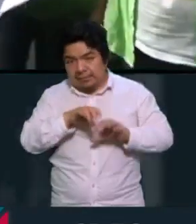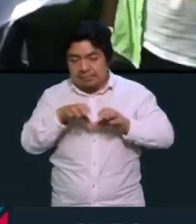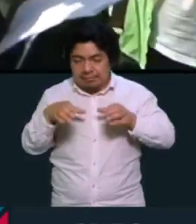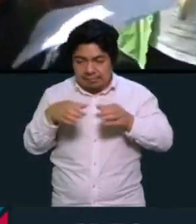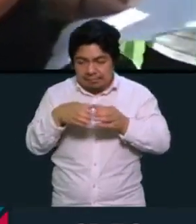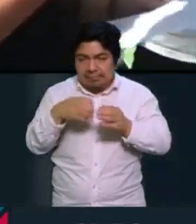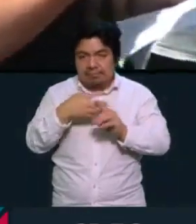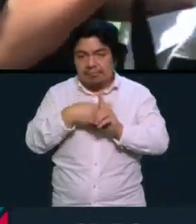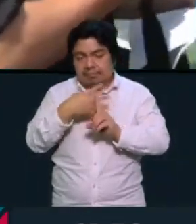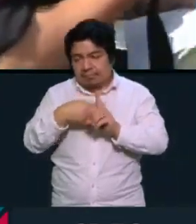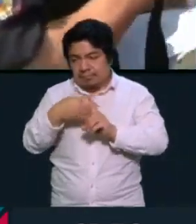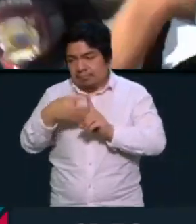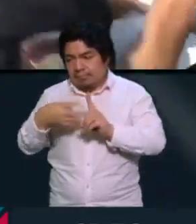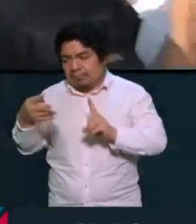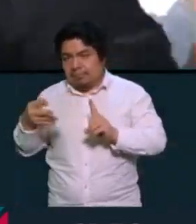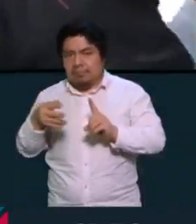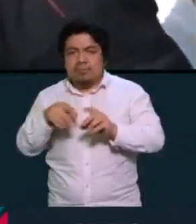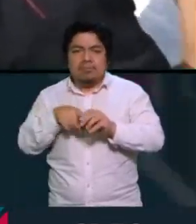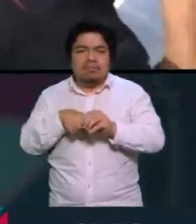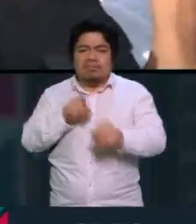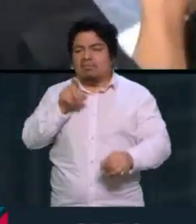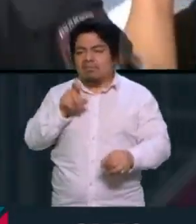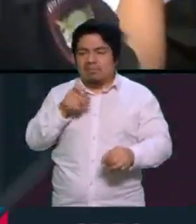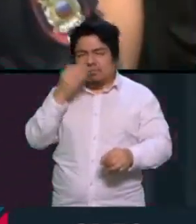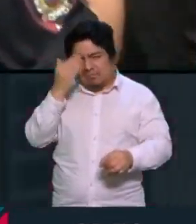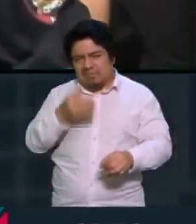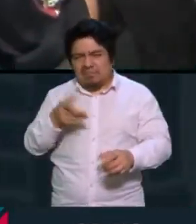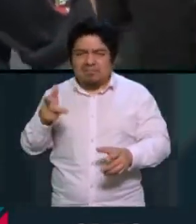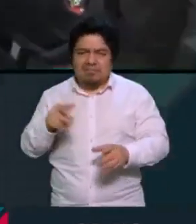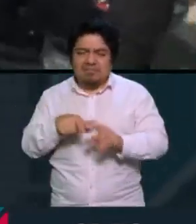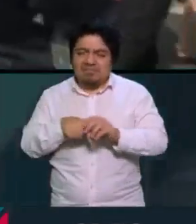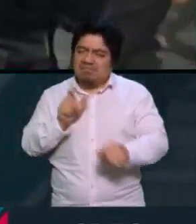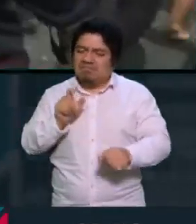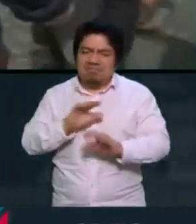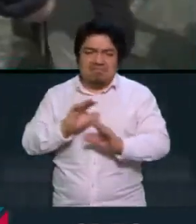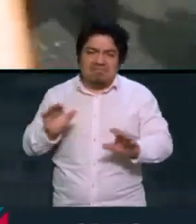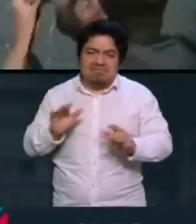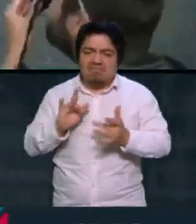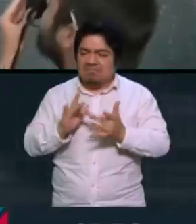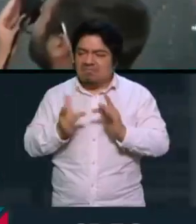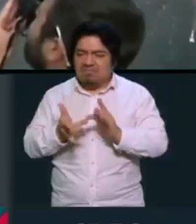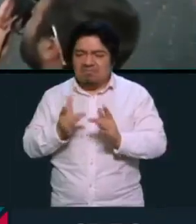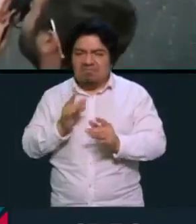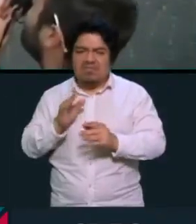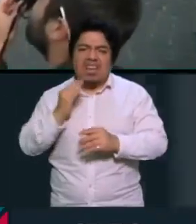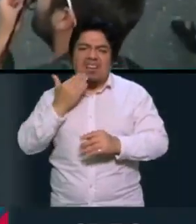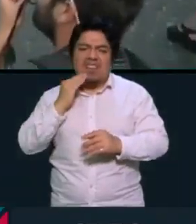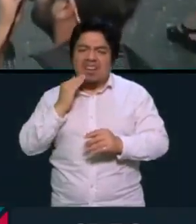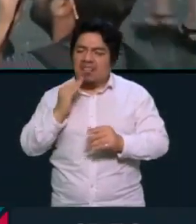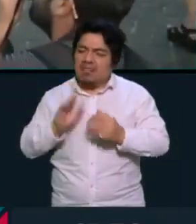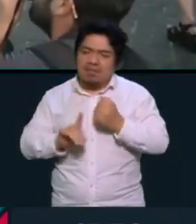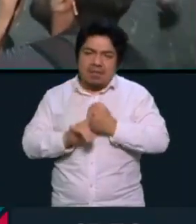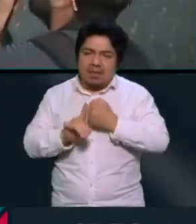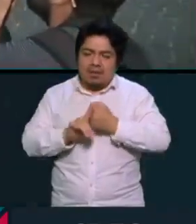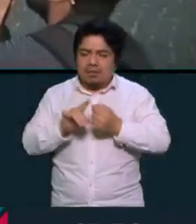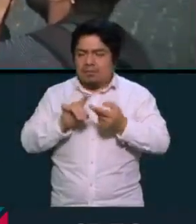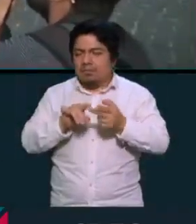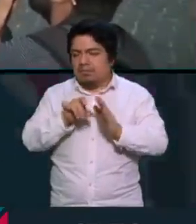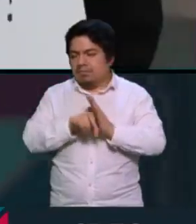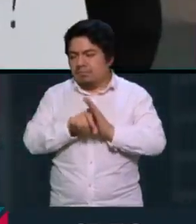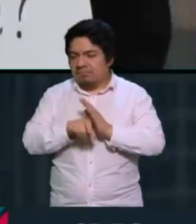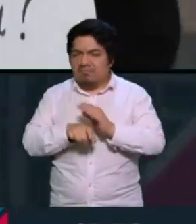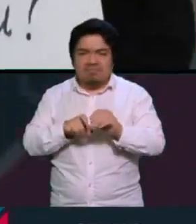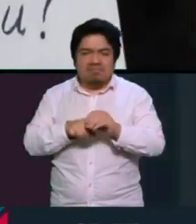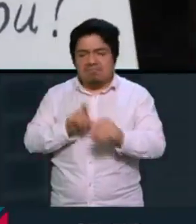salió, digamos, ya era bastante problemático el Facebook, ¿no? Se salieron de Instagram y obviamente hubo un montón de gente que